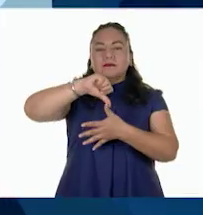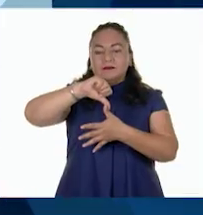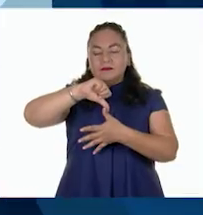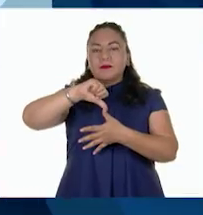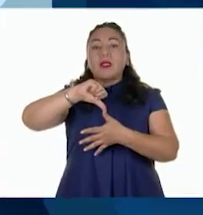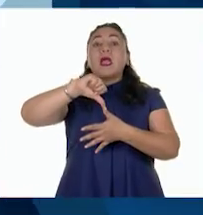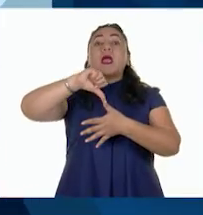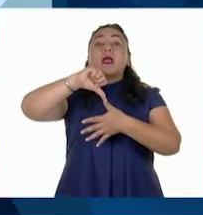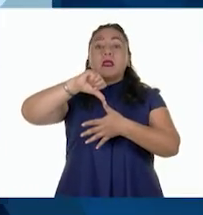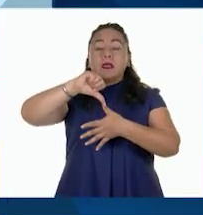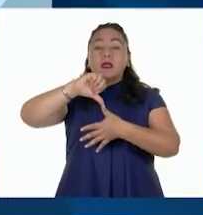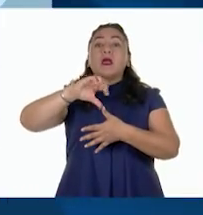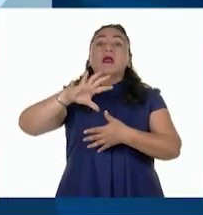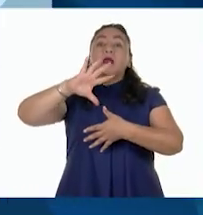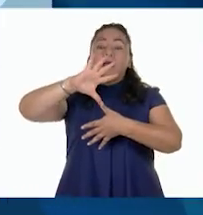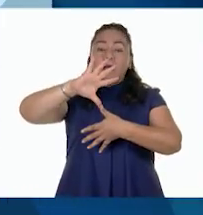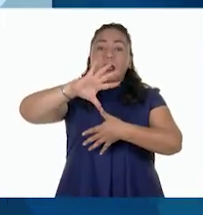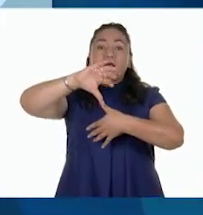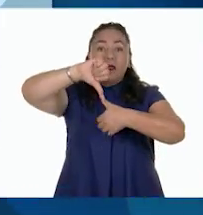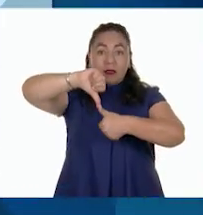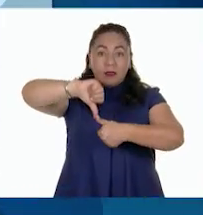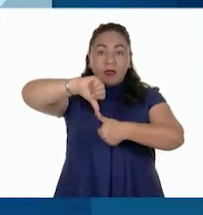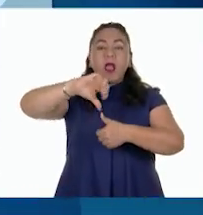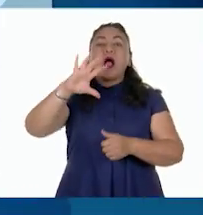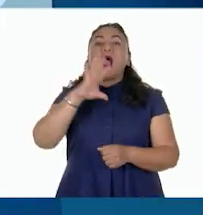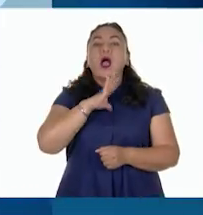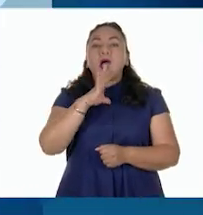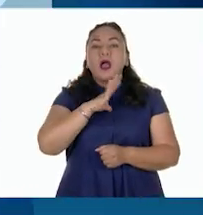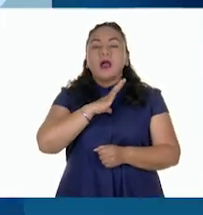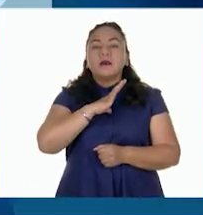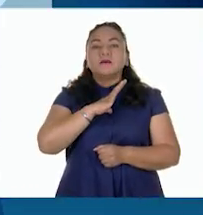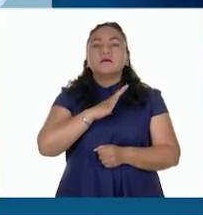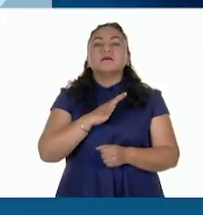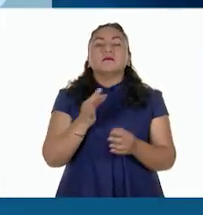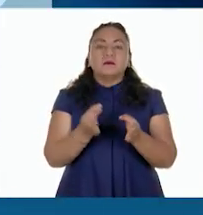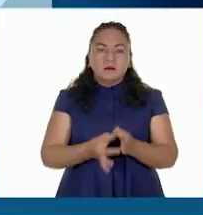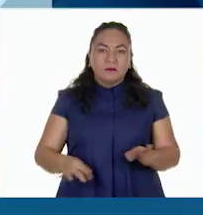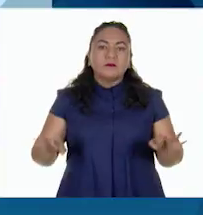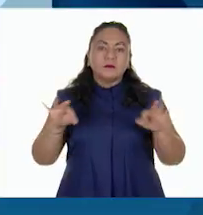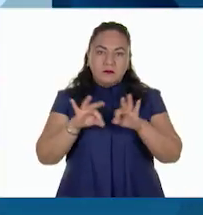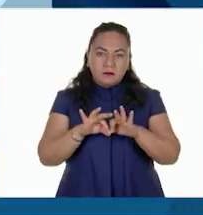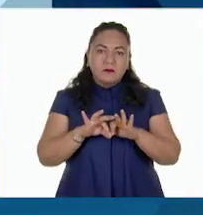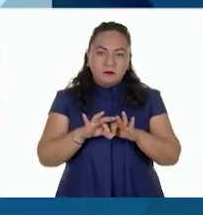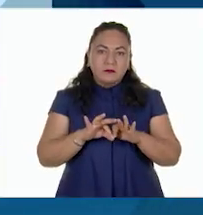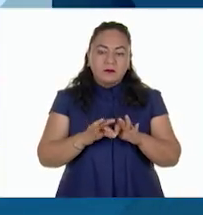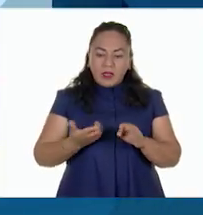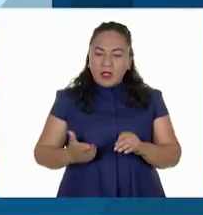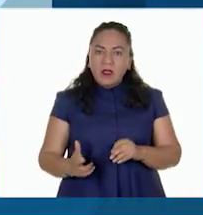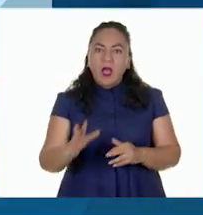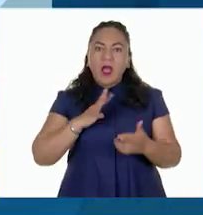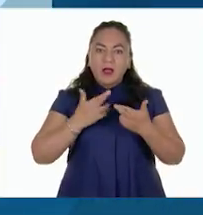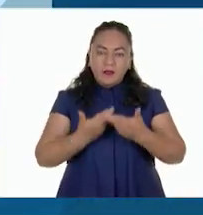América del Norte y Central y Europa, hay una presencia importante de ríos.